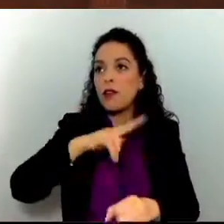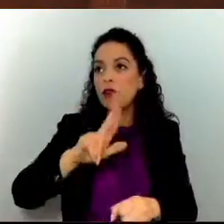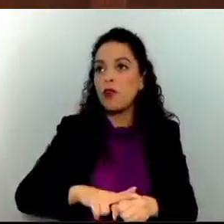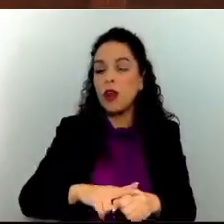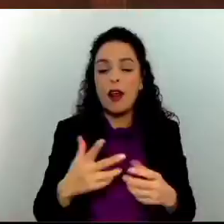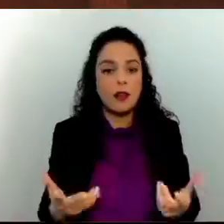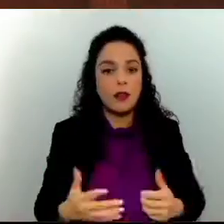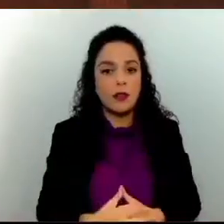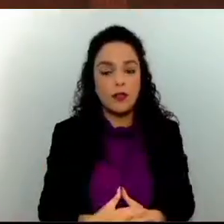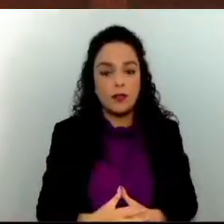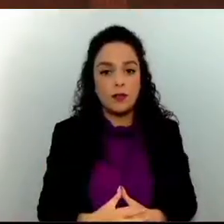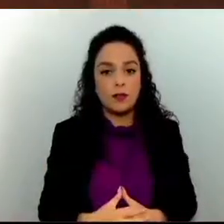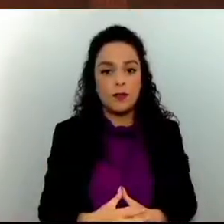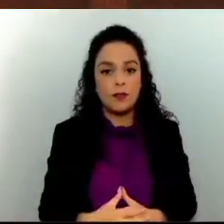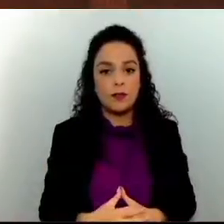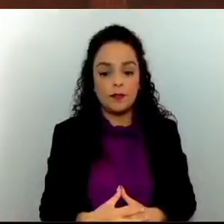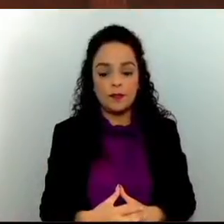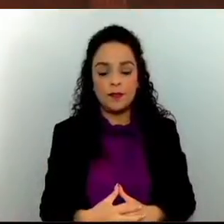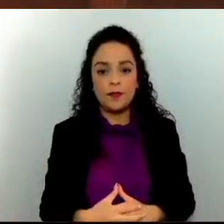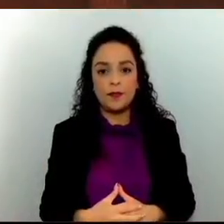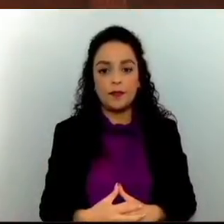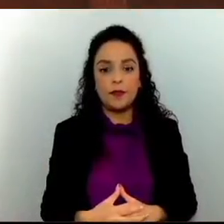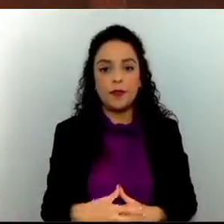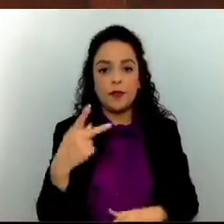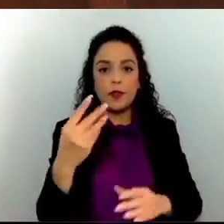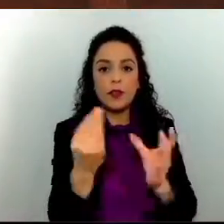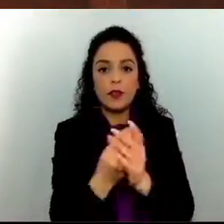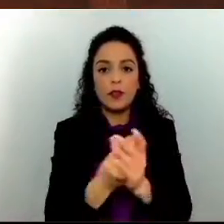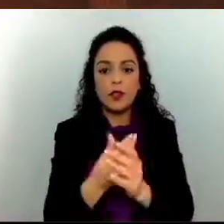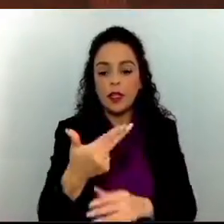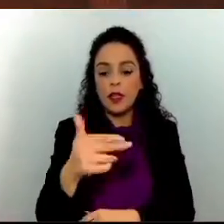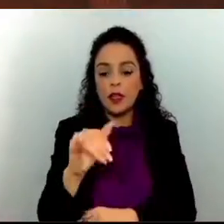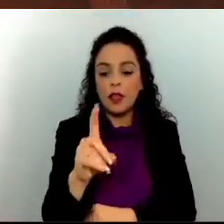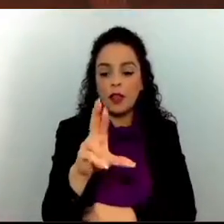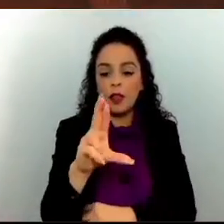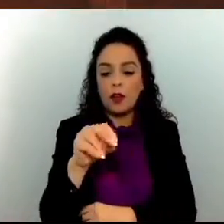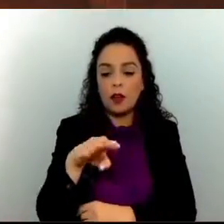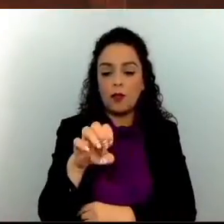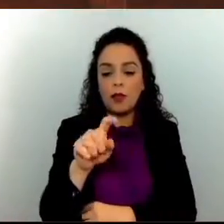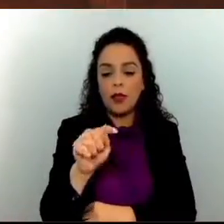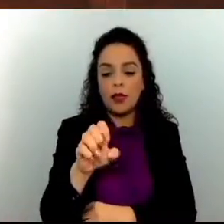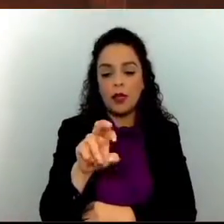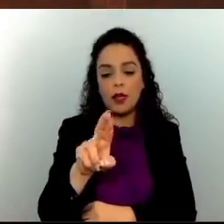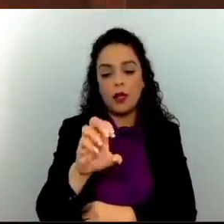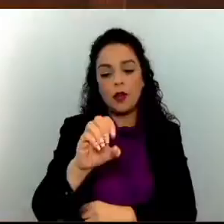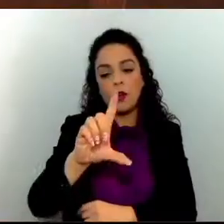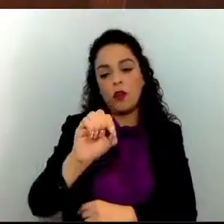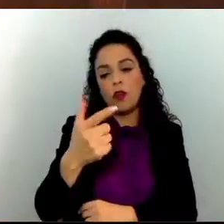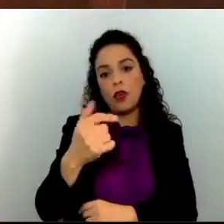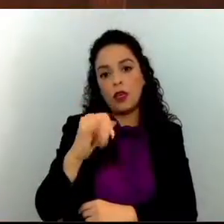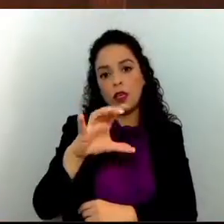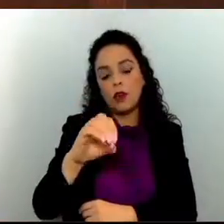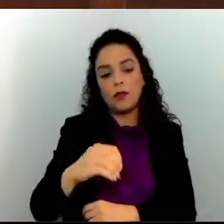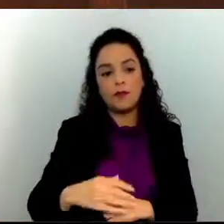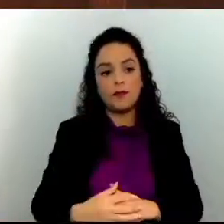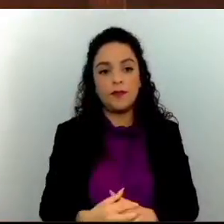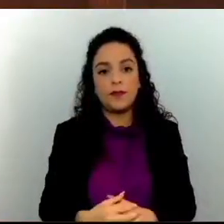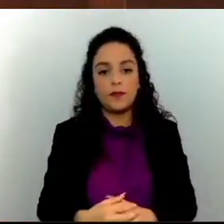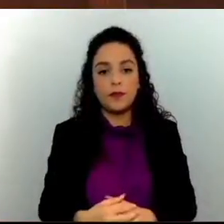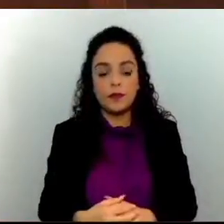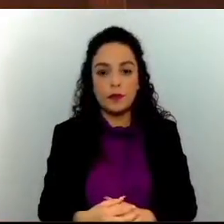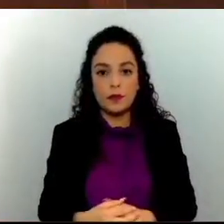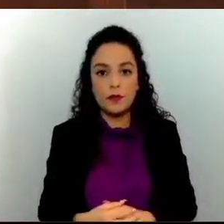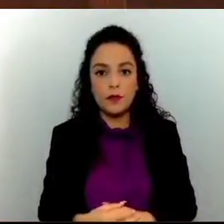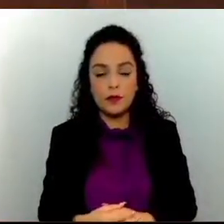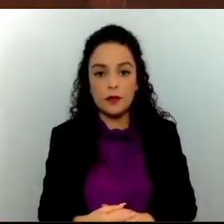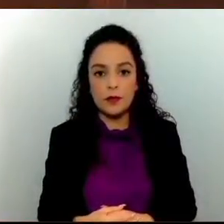fenómenos de tipo hidrometeorológico. Lo anterior, teniendo en consideración que la